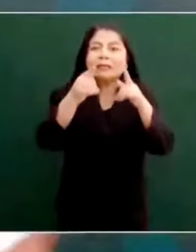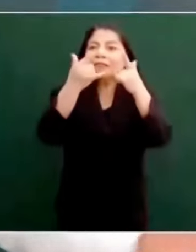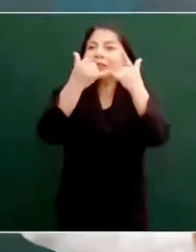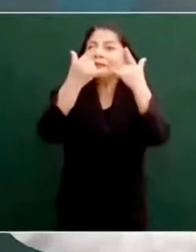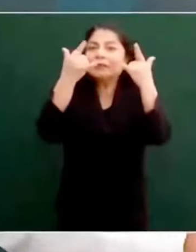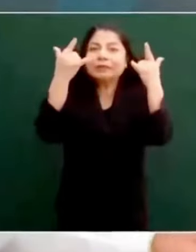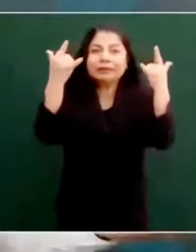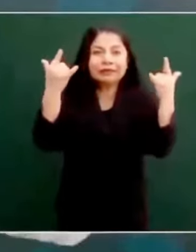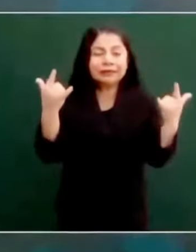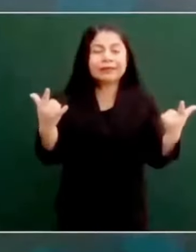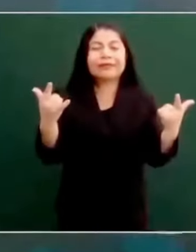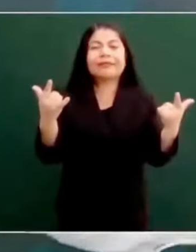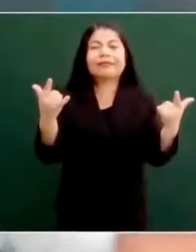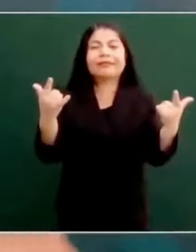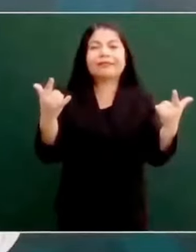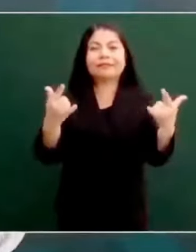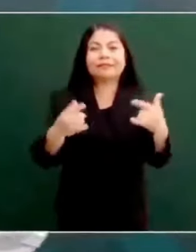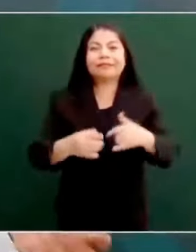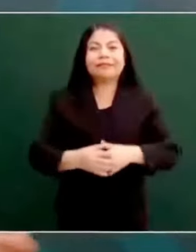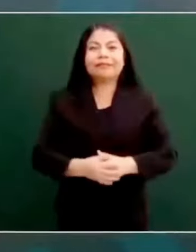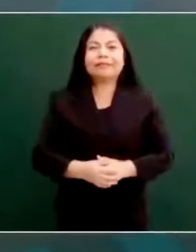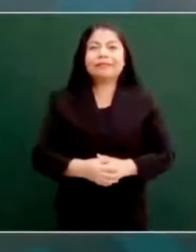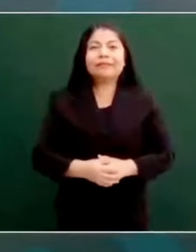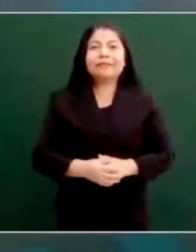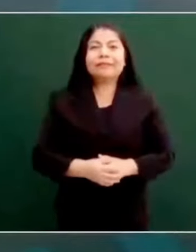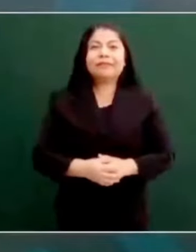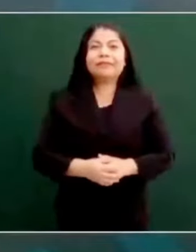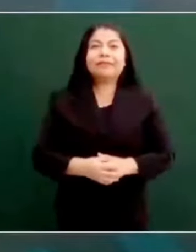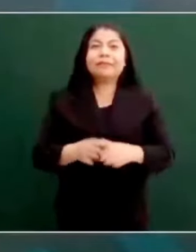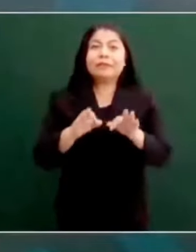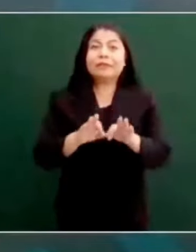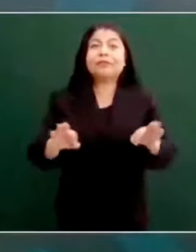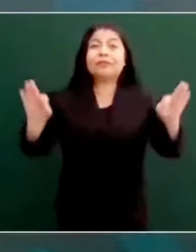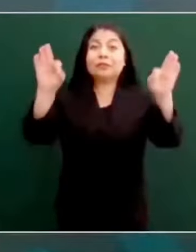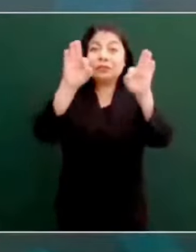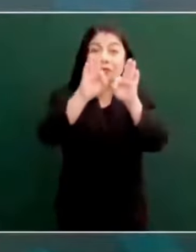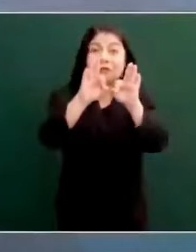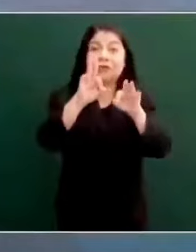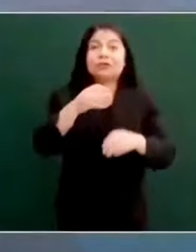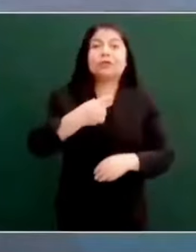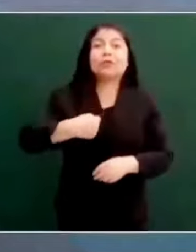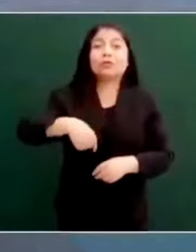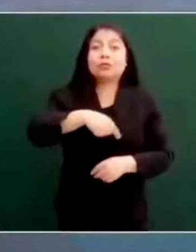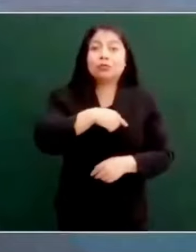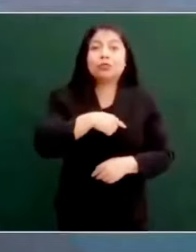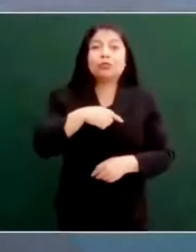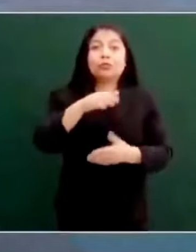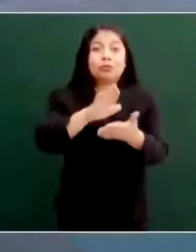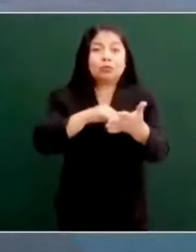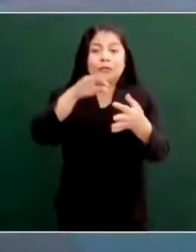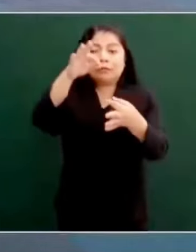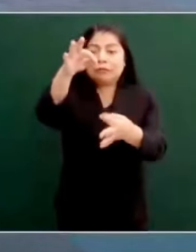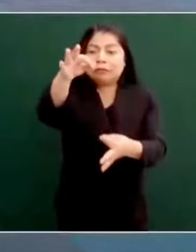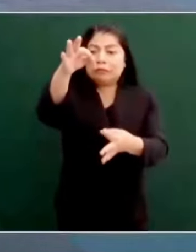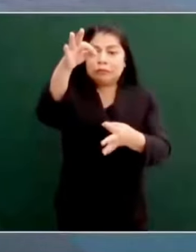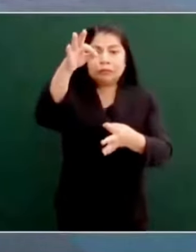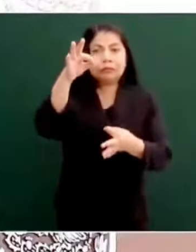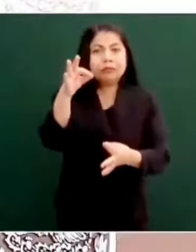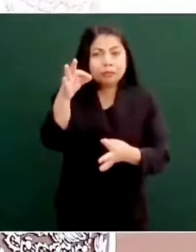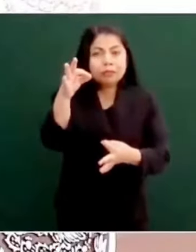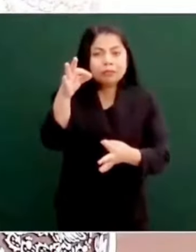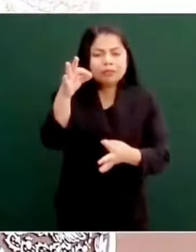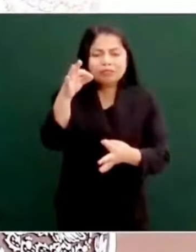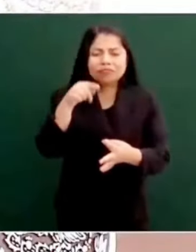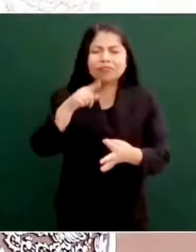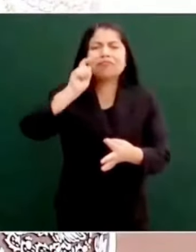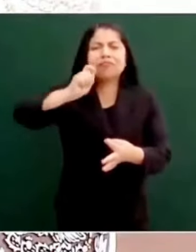entonces vamos ver, a ver, que ya llegó la notificación, de qué se trata, de parte de quién,